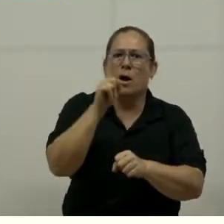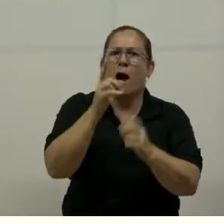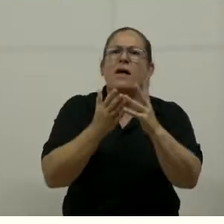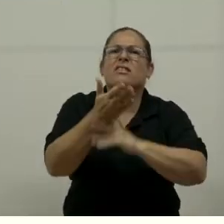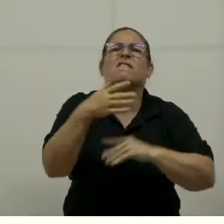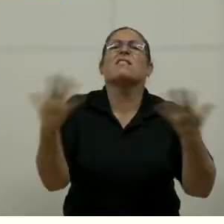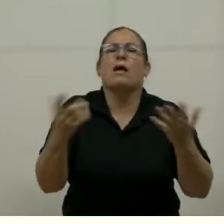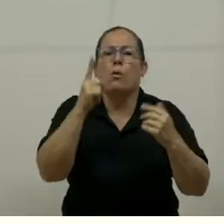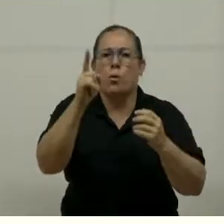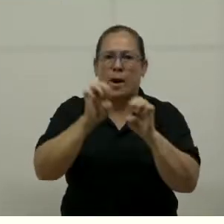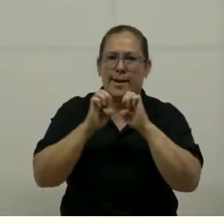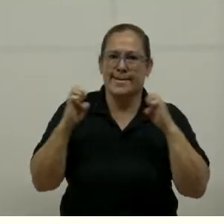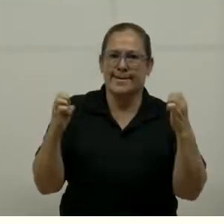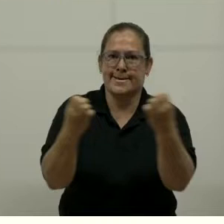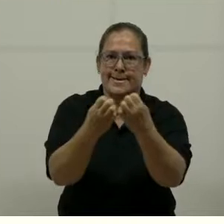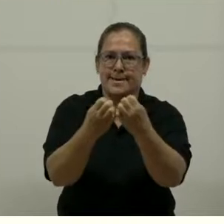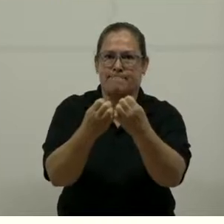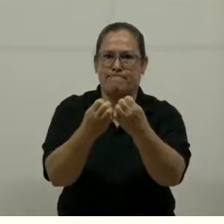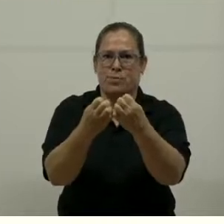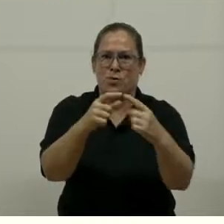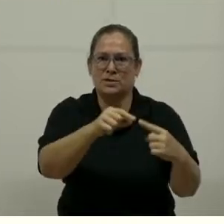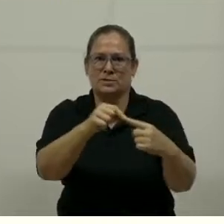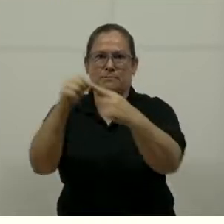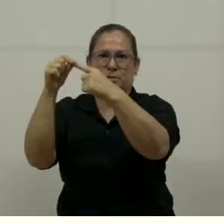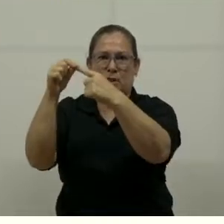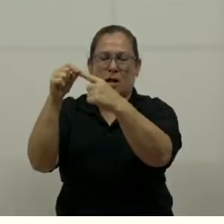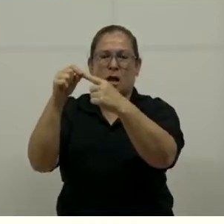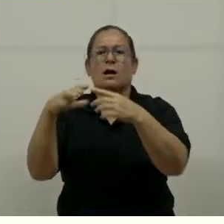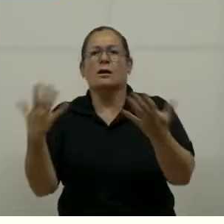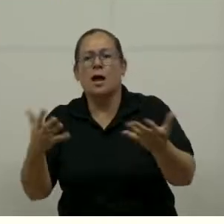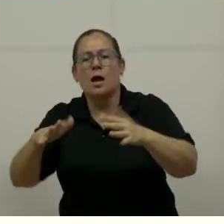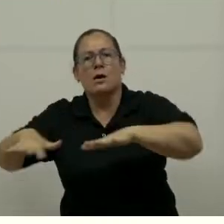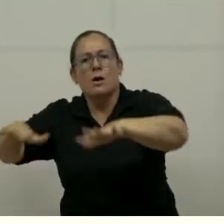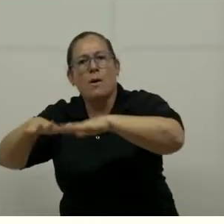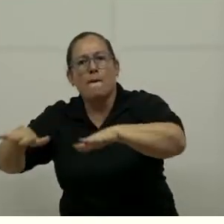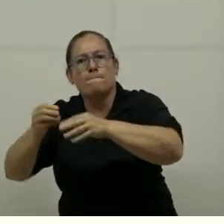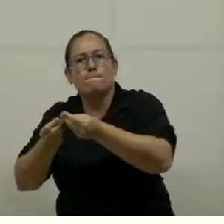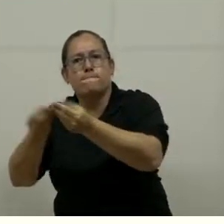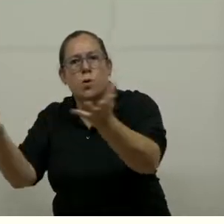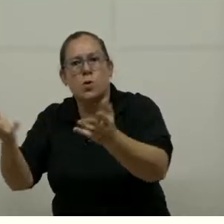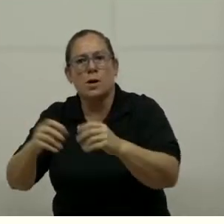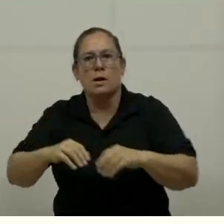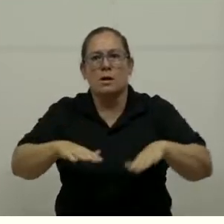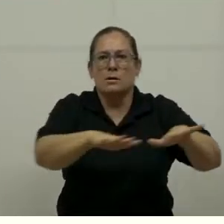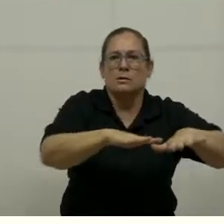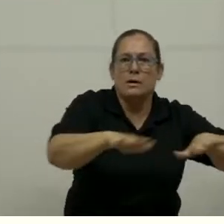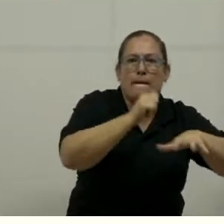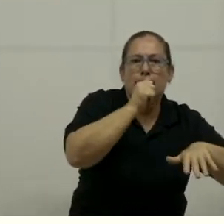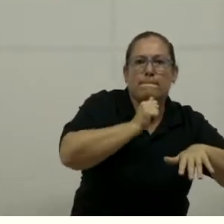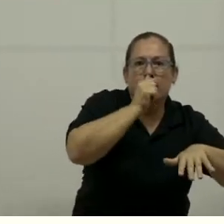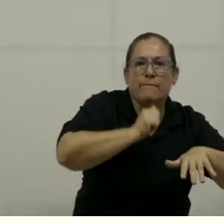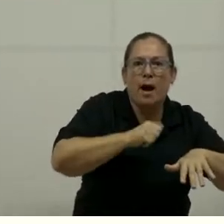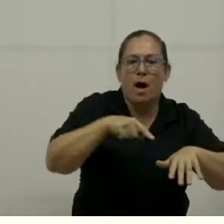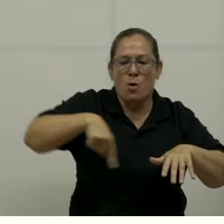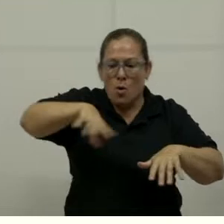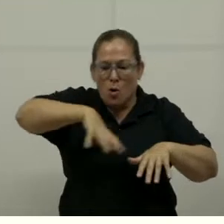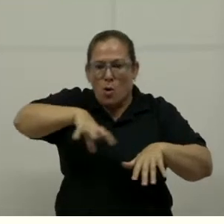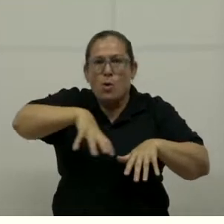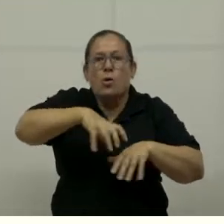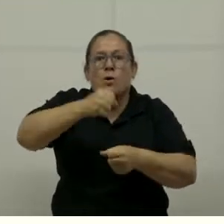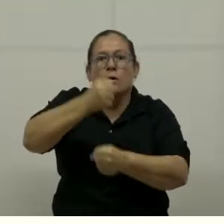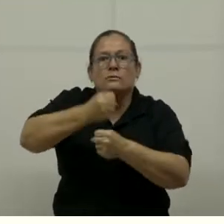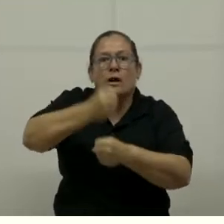especializado con una coordinación entre sector público, sector privado, los operadores de los aeropuertos internacionales